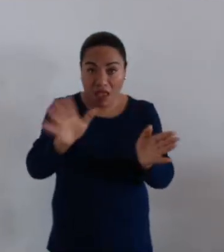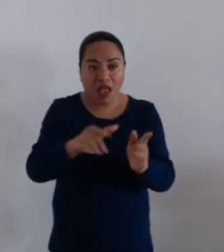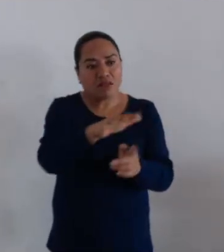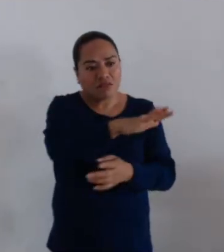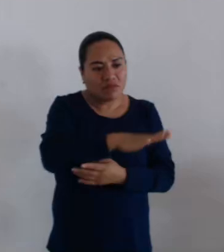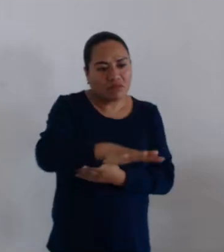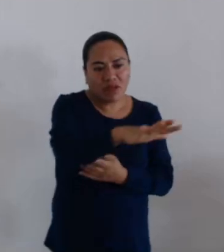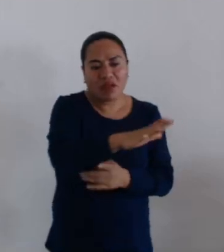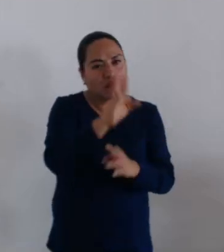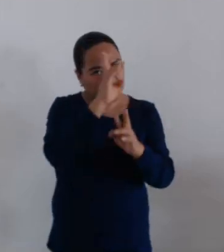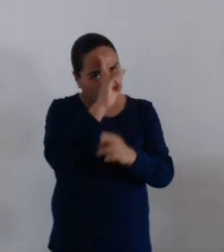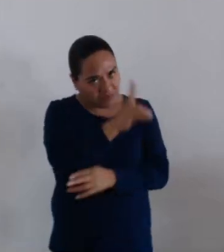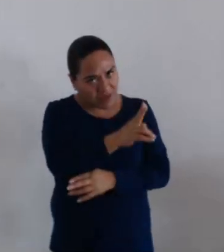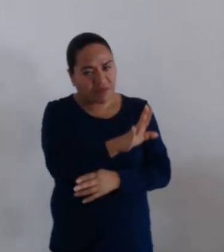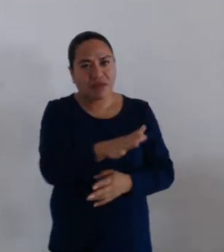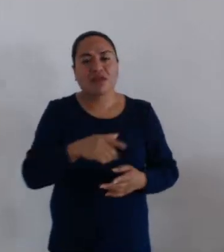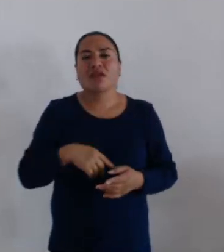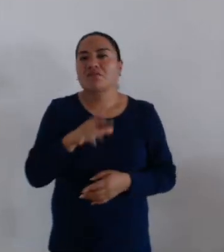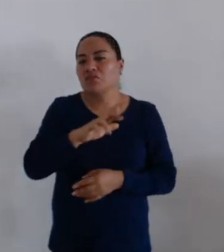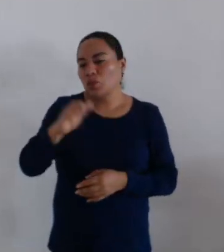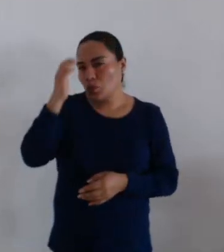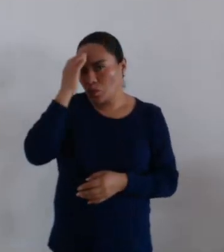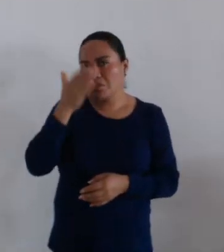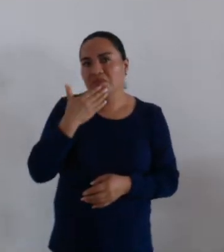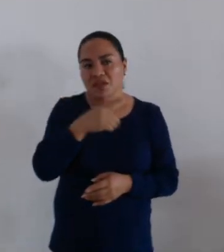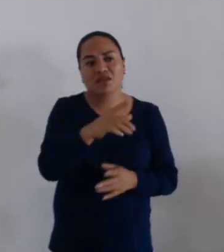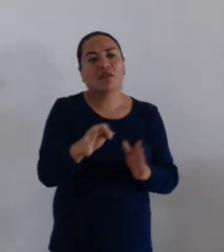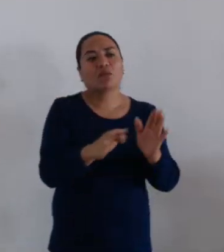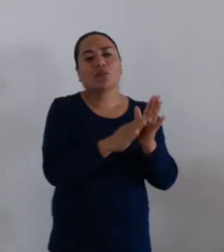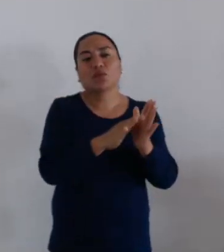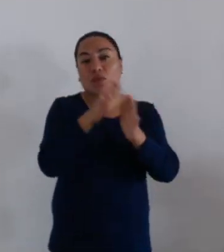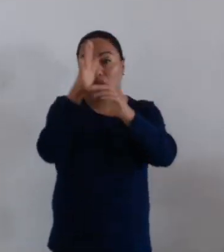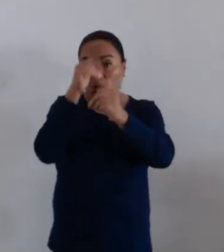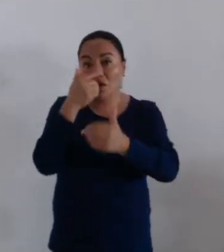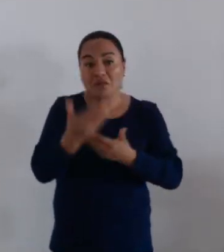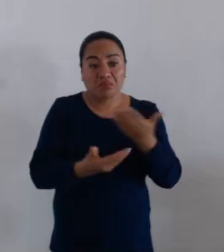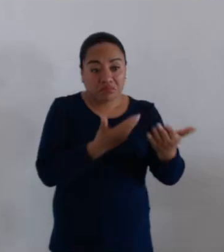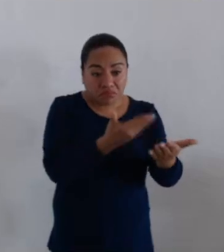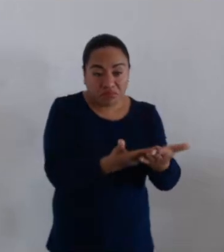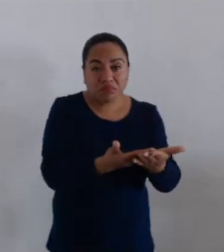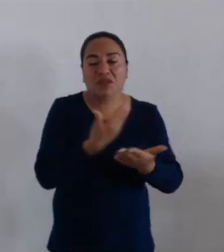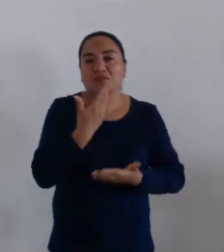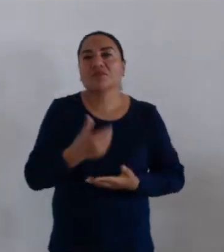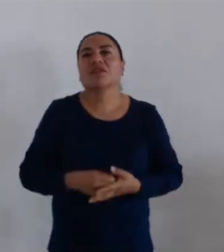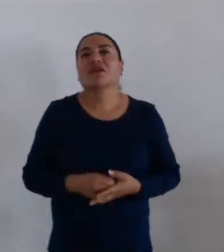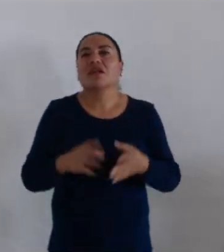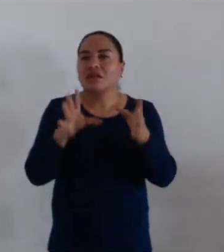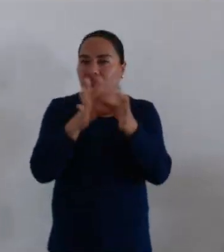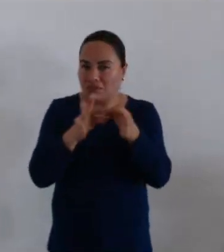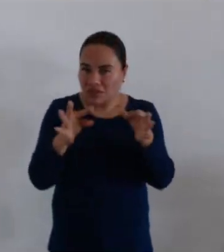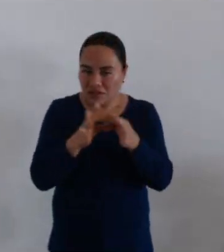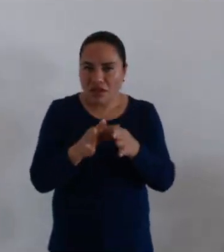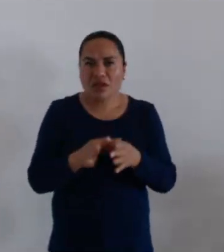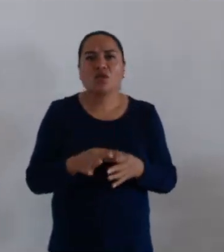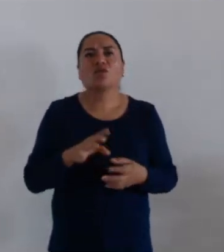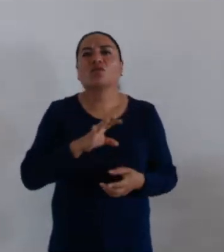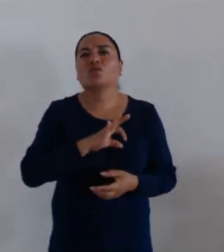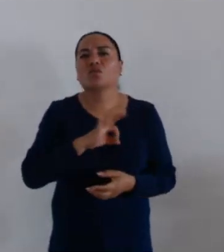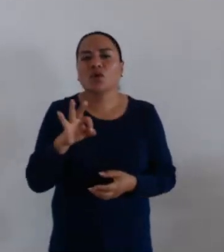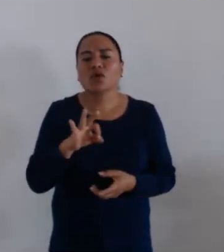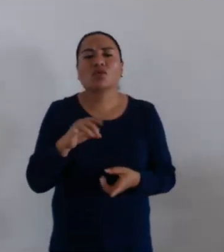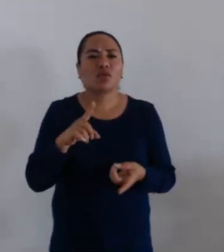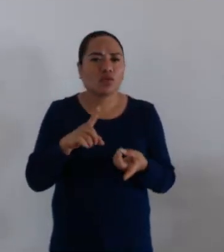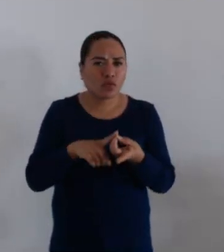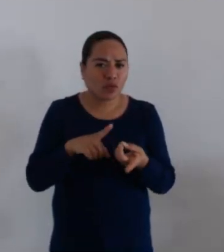no sólo la importancia y el reconocimiento a este punto de acuerdo, sino también dejar claro hasta dónde es el